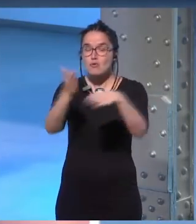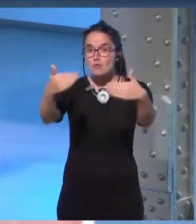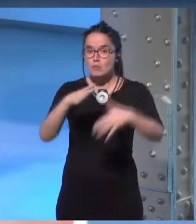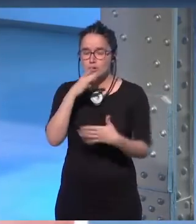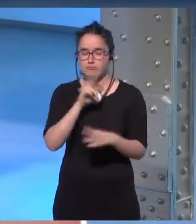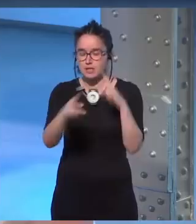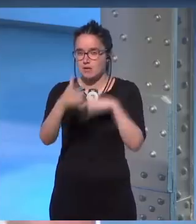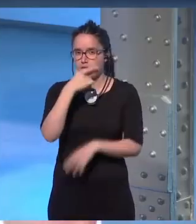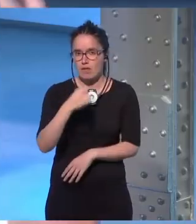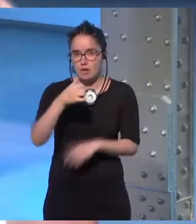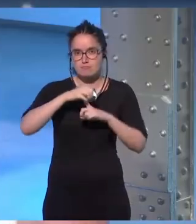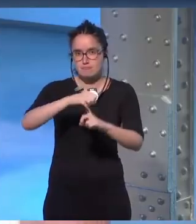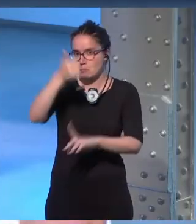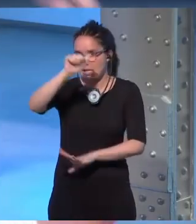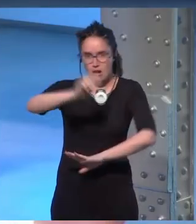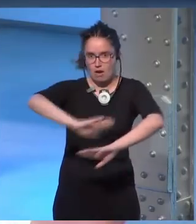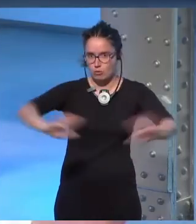la respuesta es muy fácil, el patriarcado.